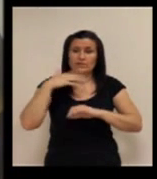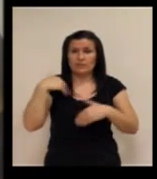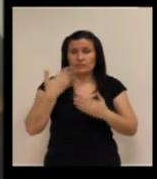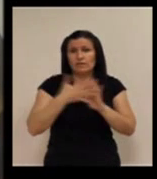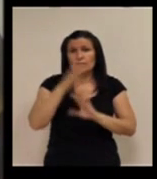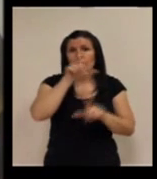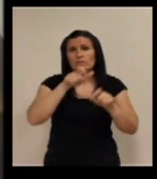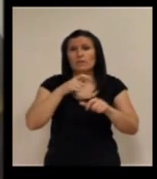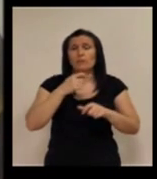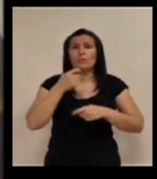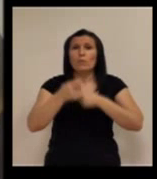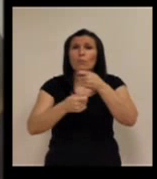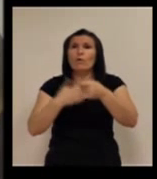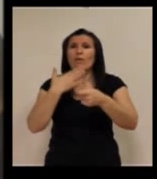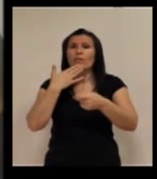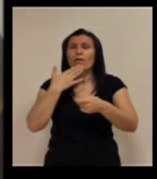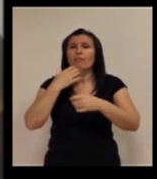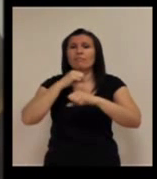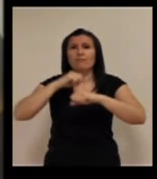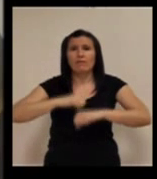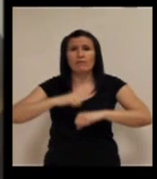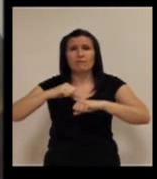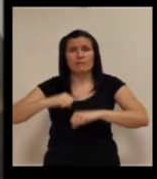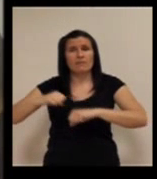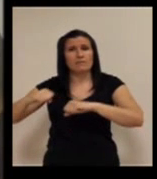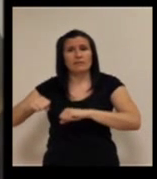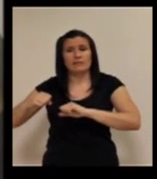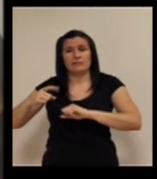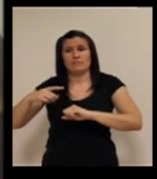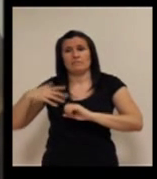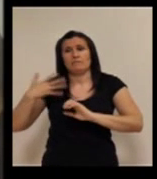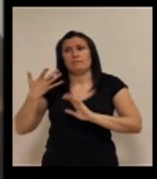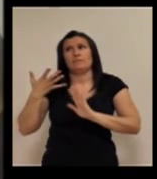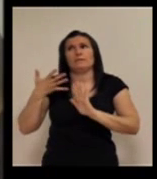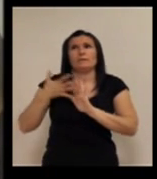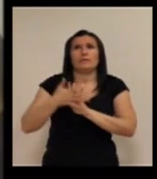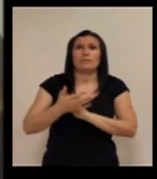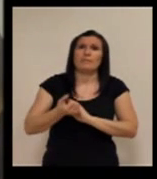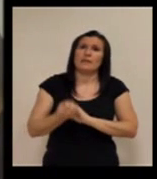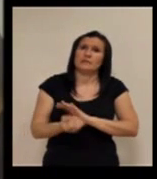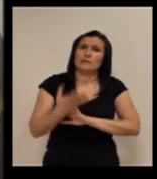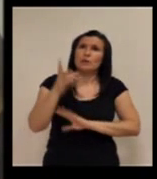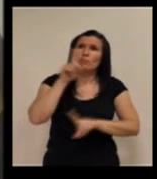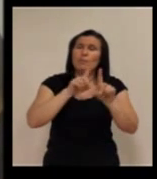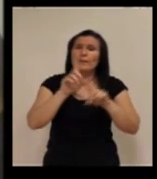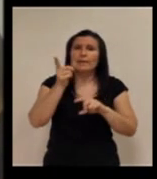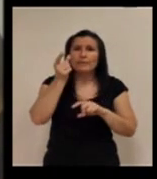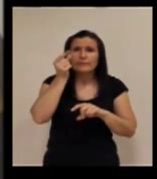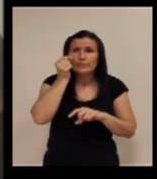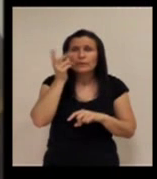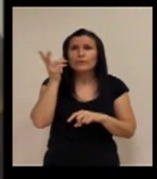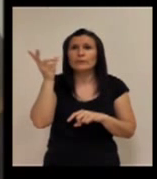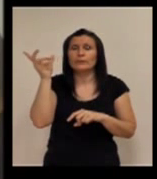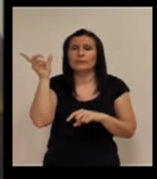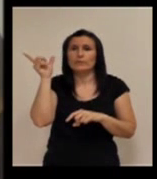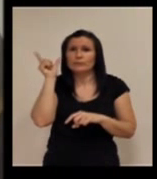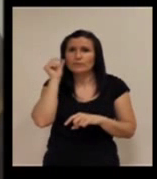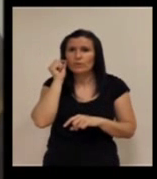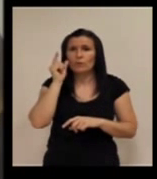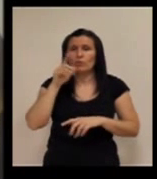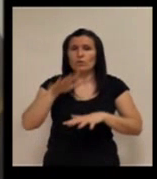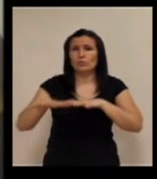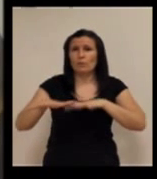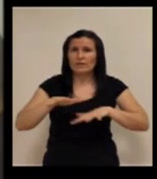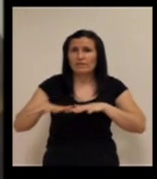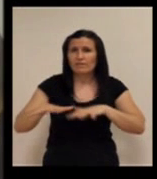Las personas, a medida que tenemos más edad, vamos teniendo más problemas de visión, de audición, de